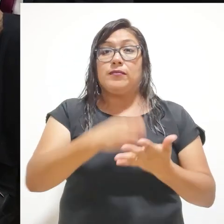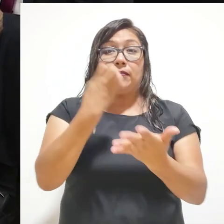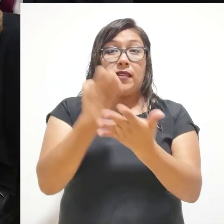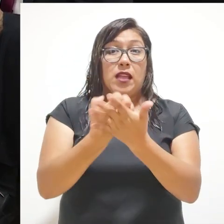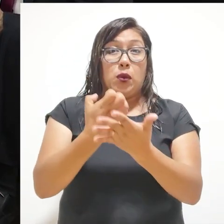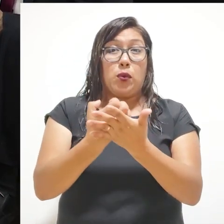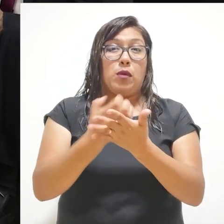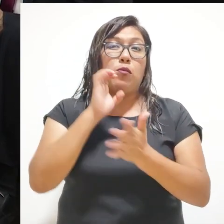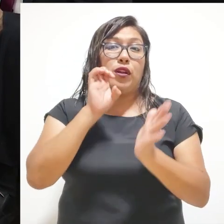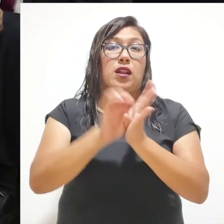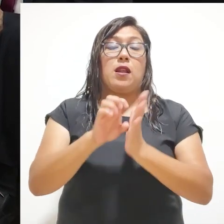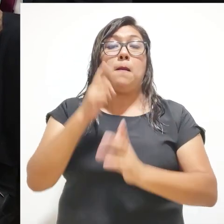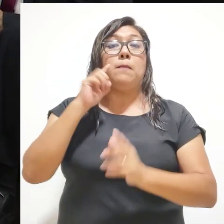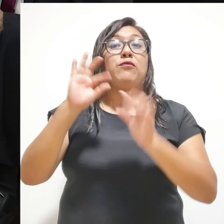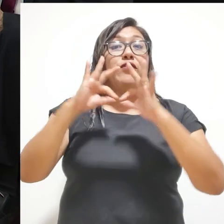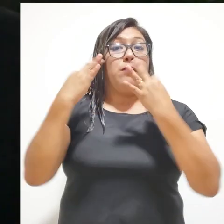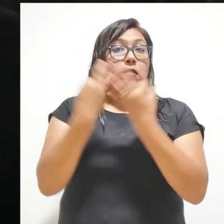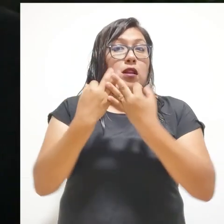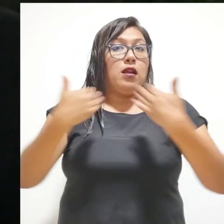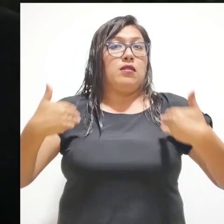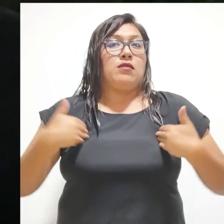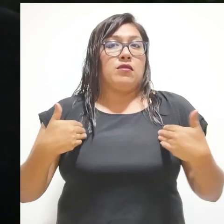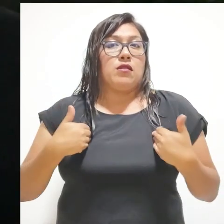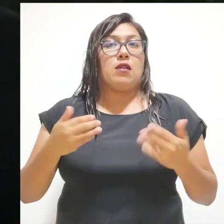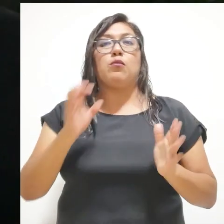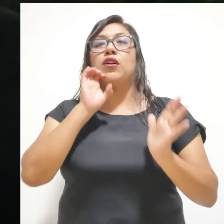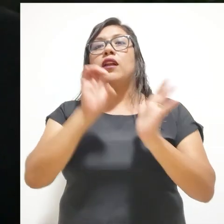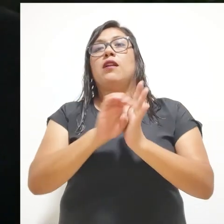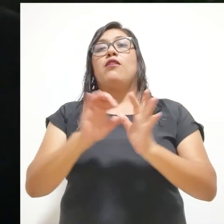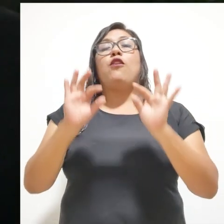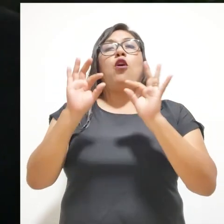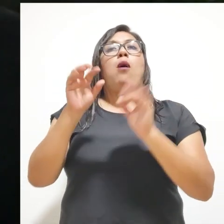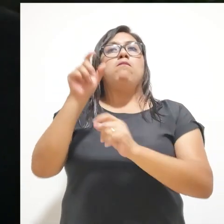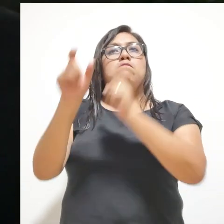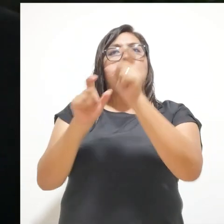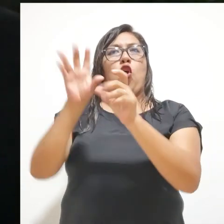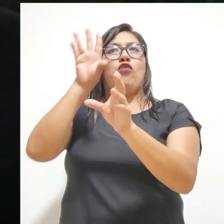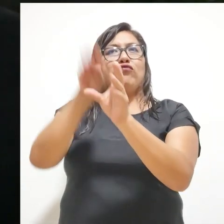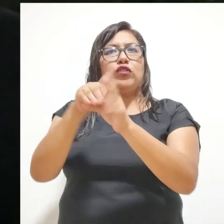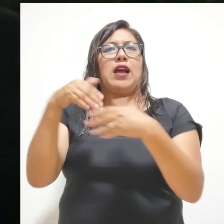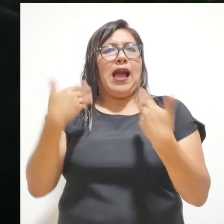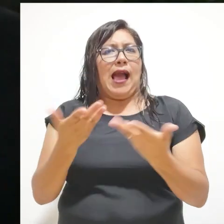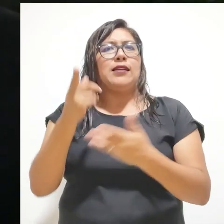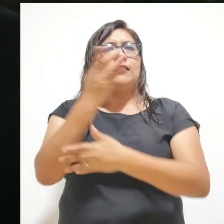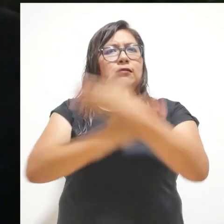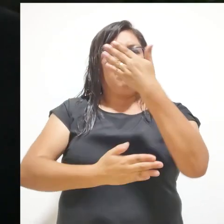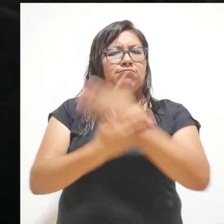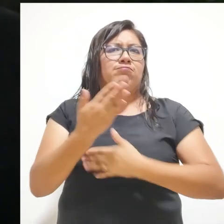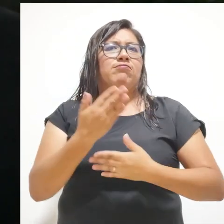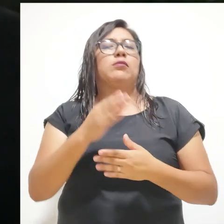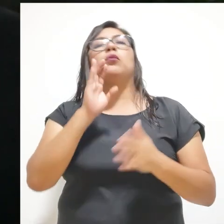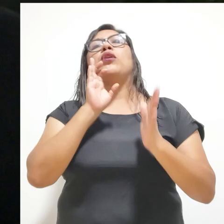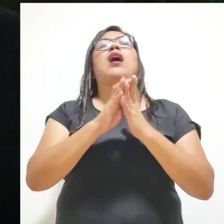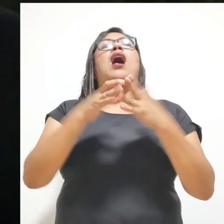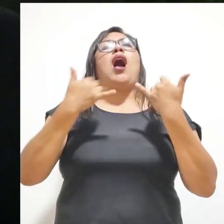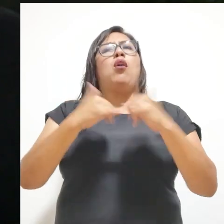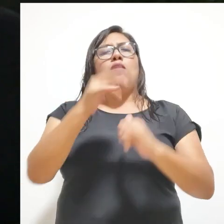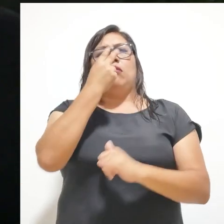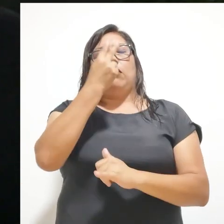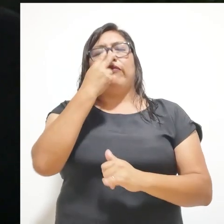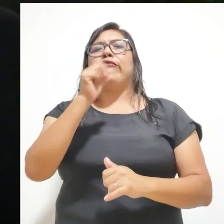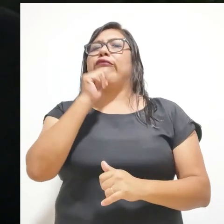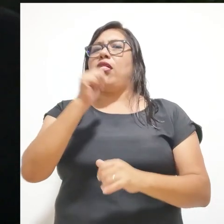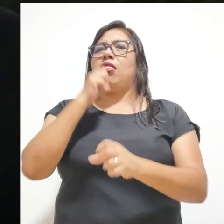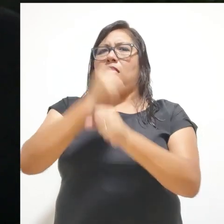económicamente para las familias que tienen personas con discapacidad. También hay un